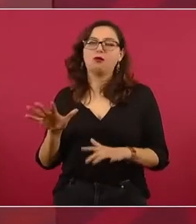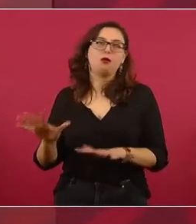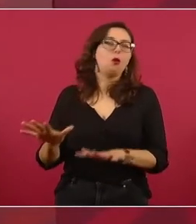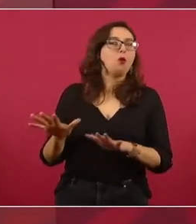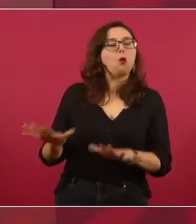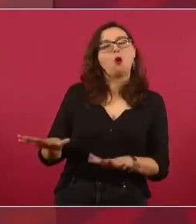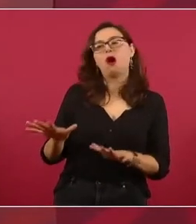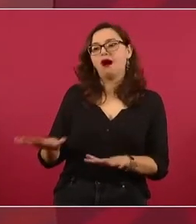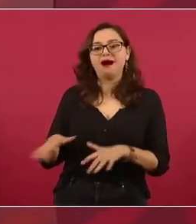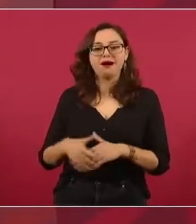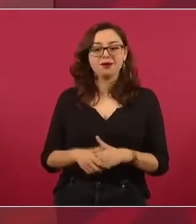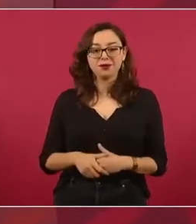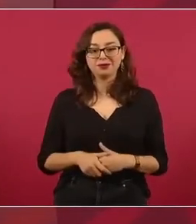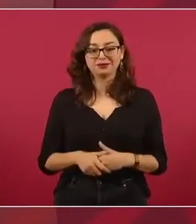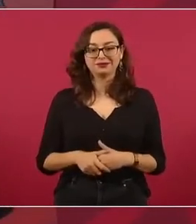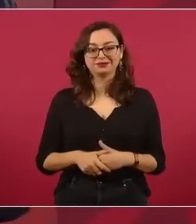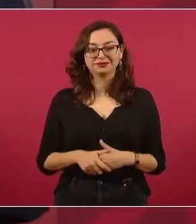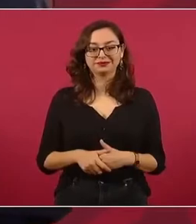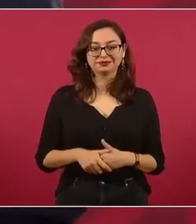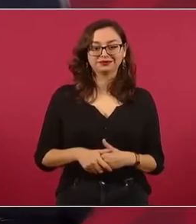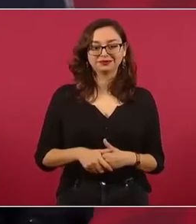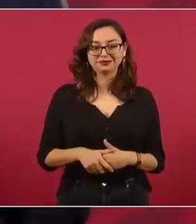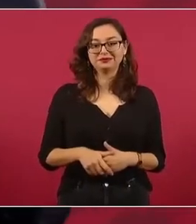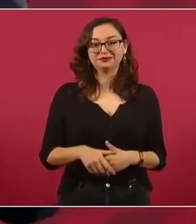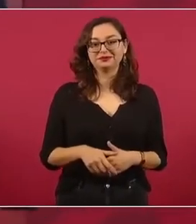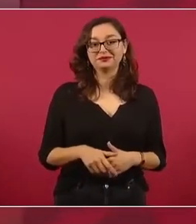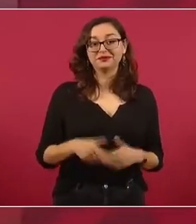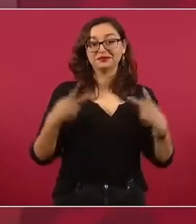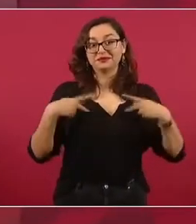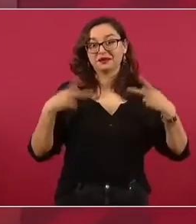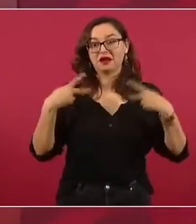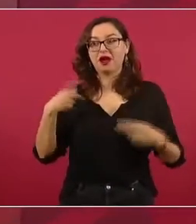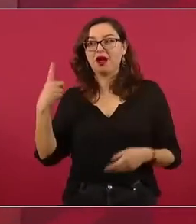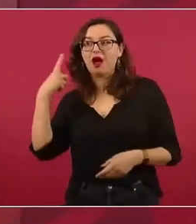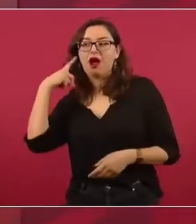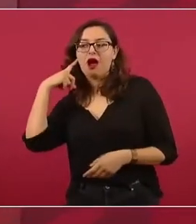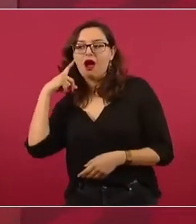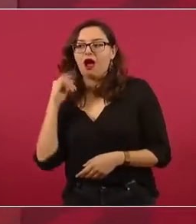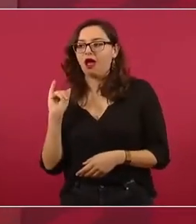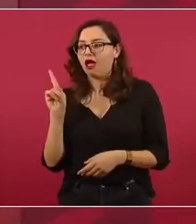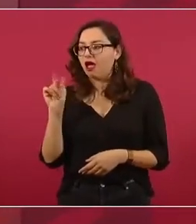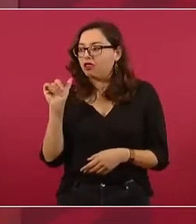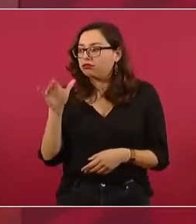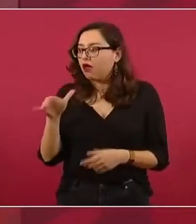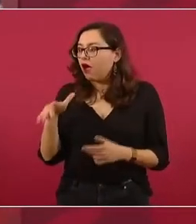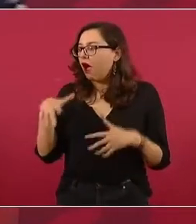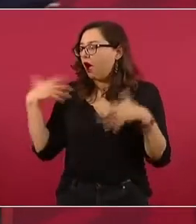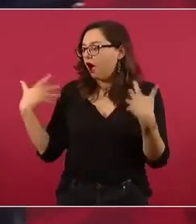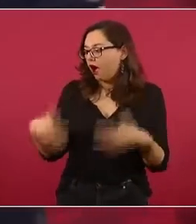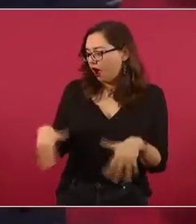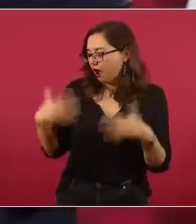Decir ITAM era el equivalente